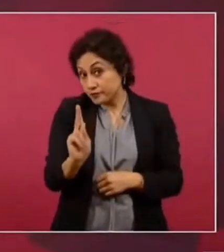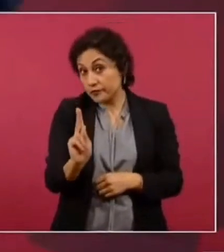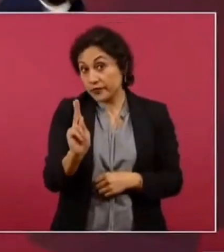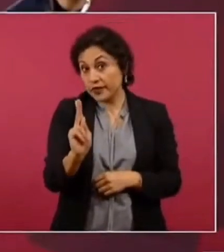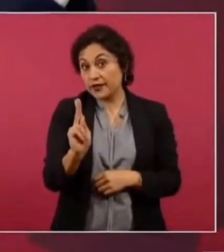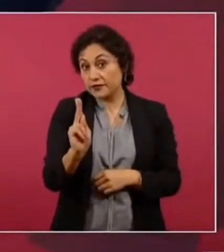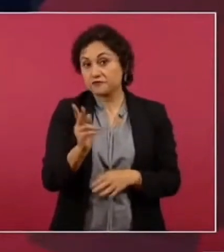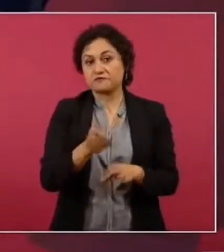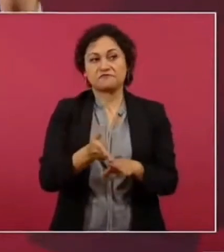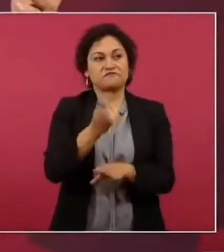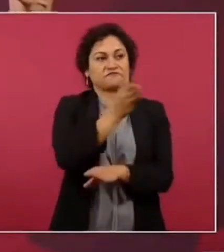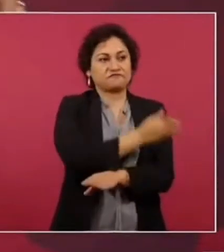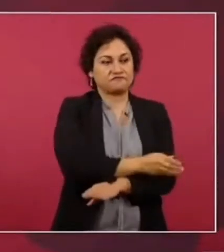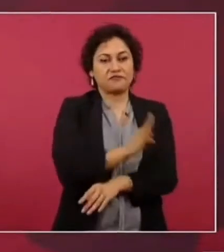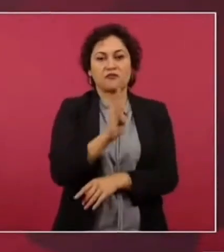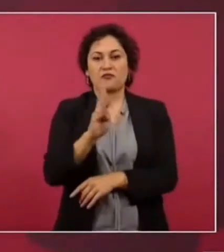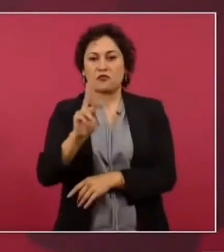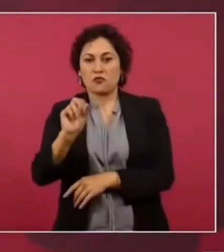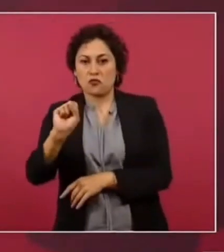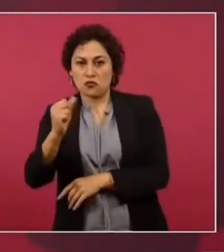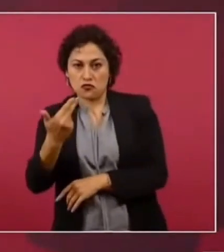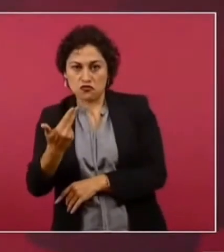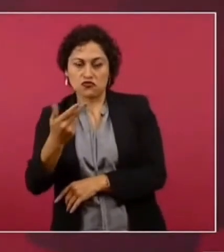Bush padre Bush hijo